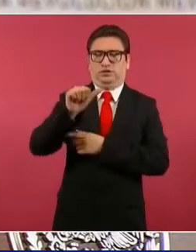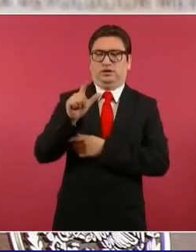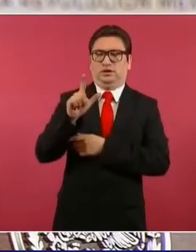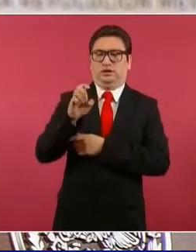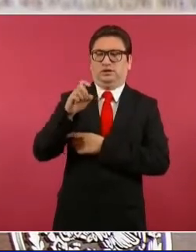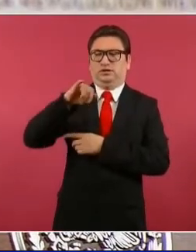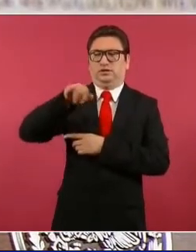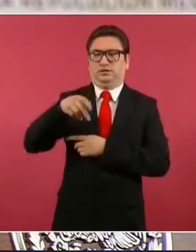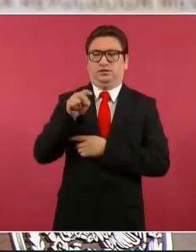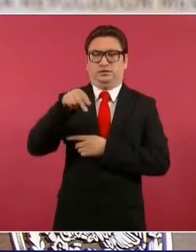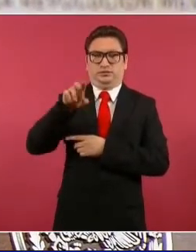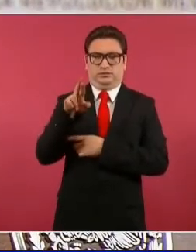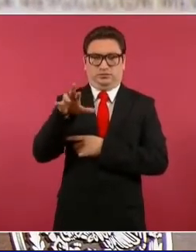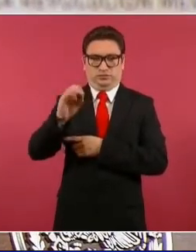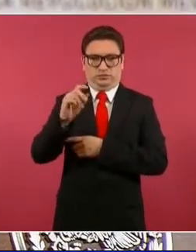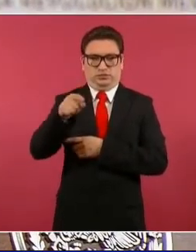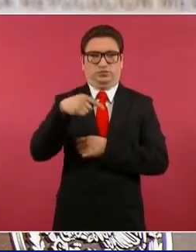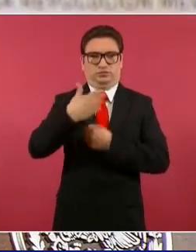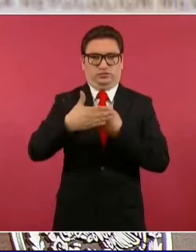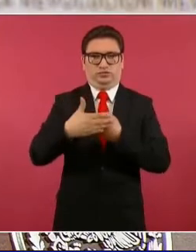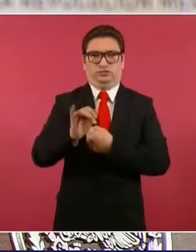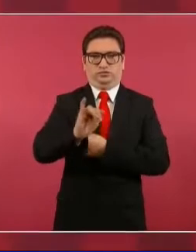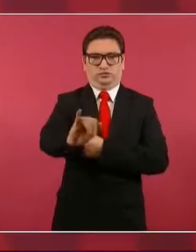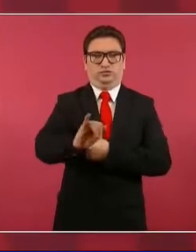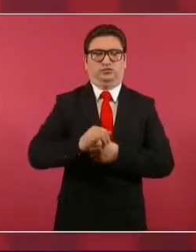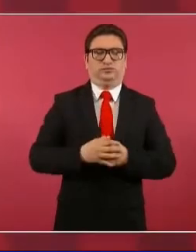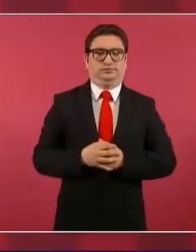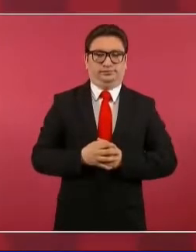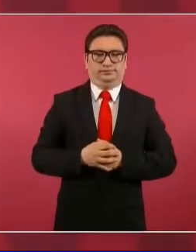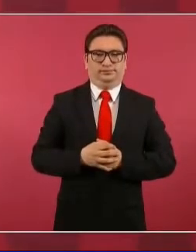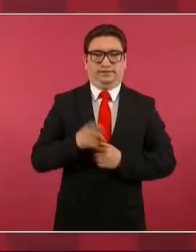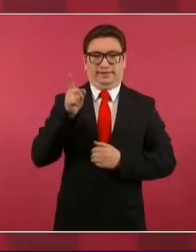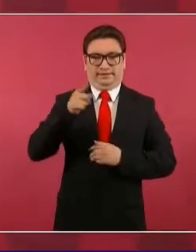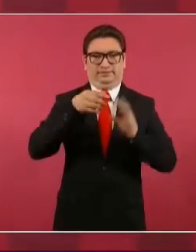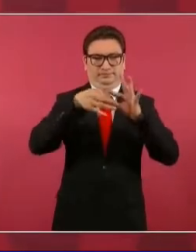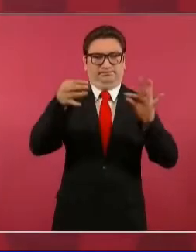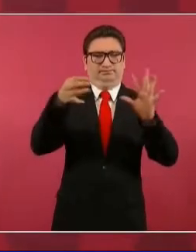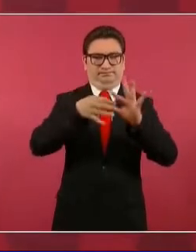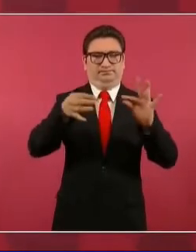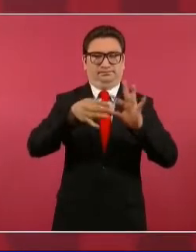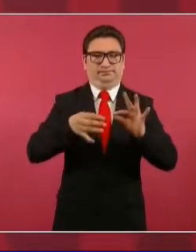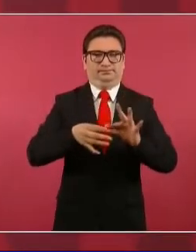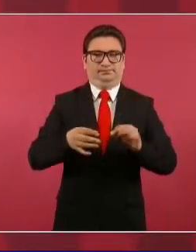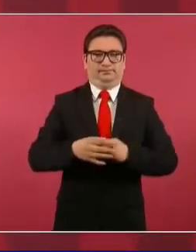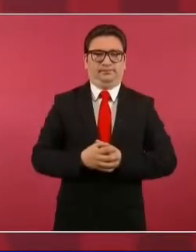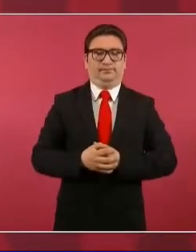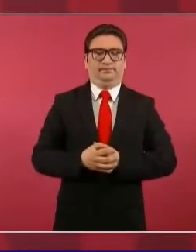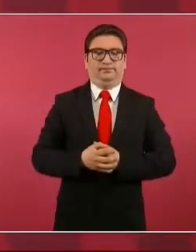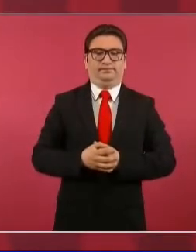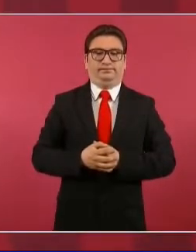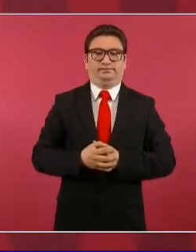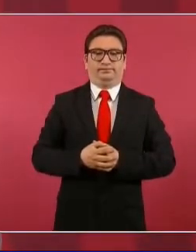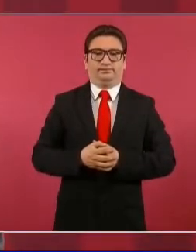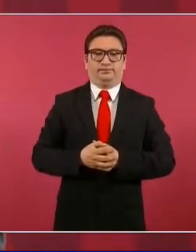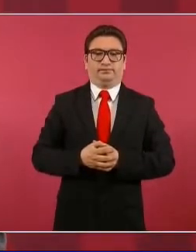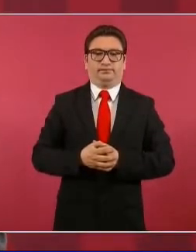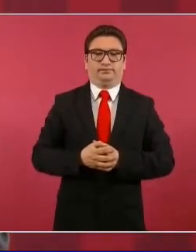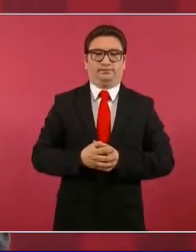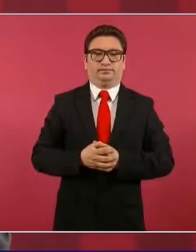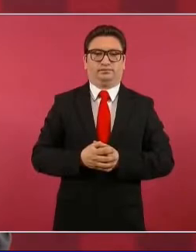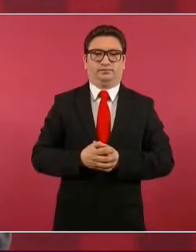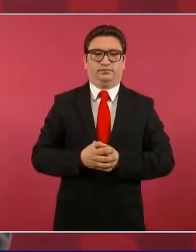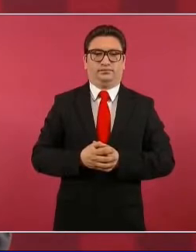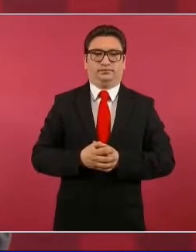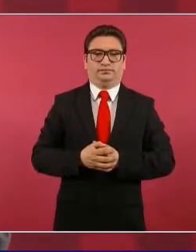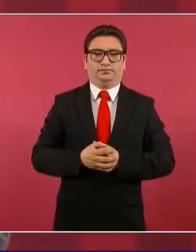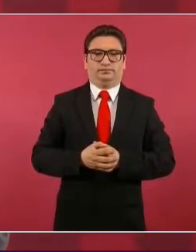el jueves, va a dar a conocer lo